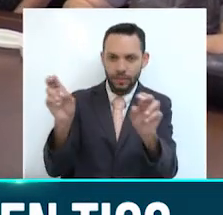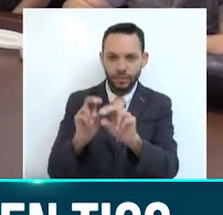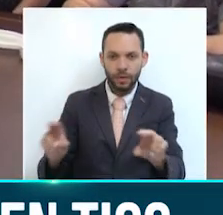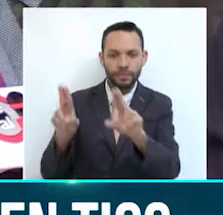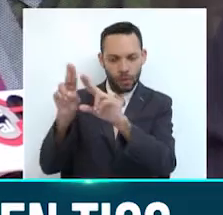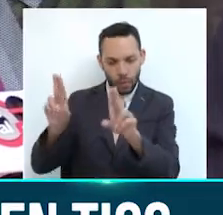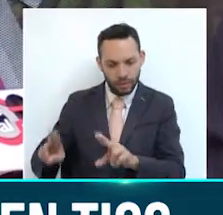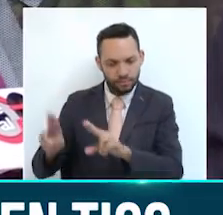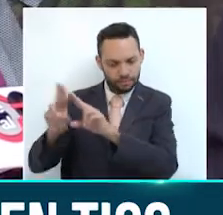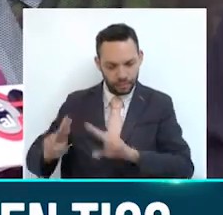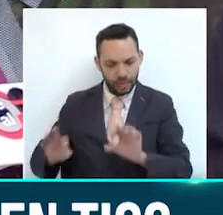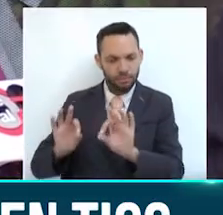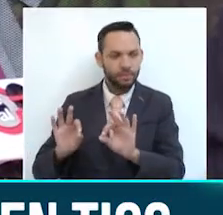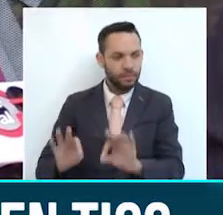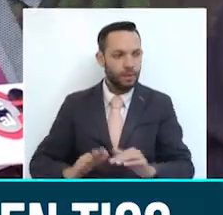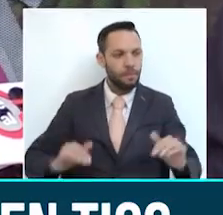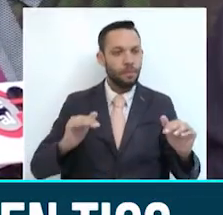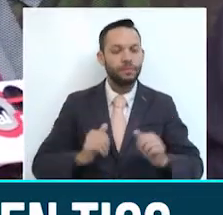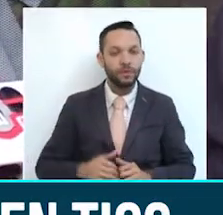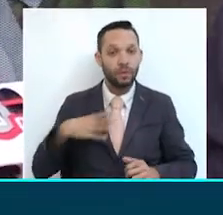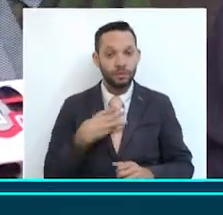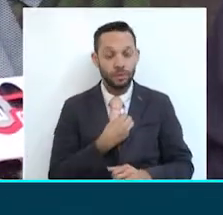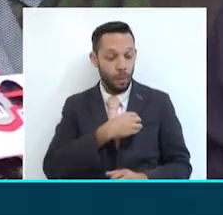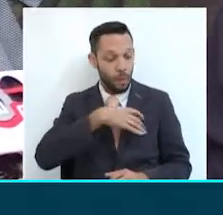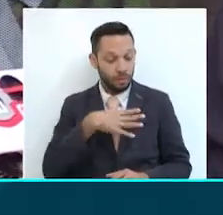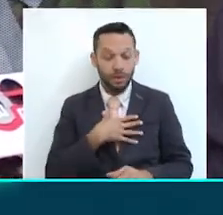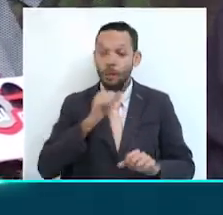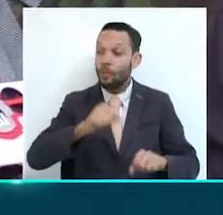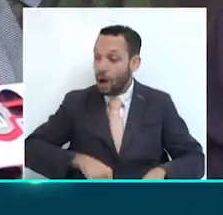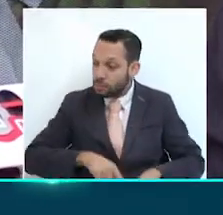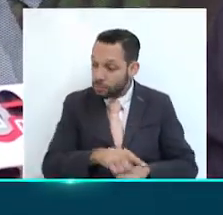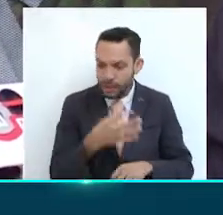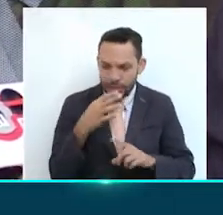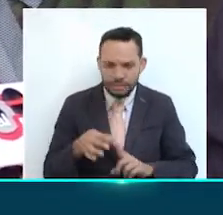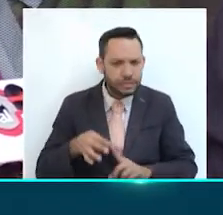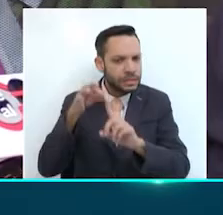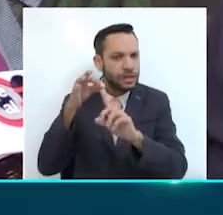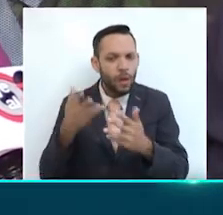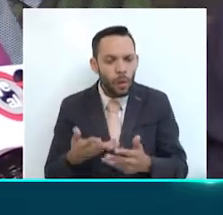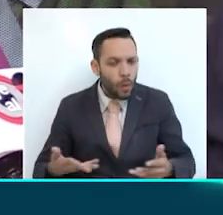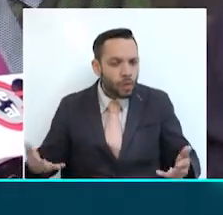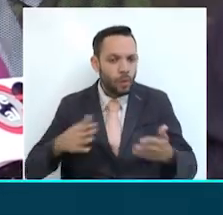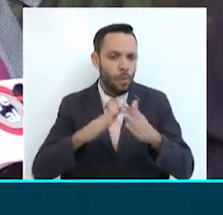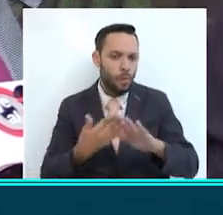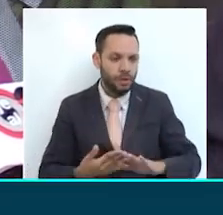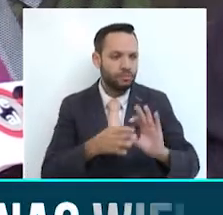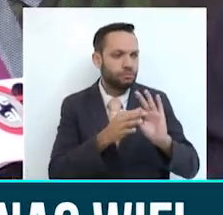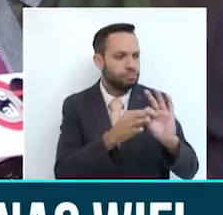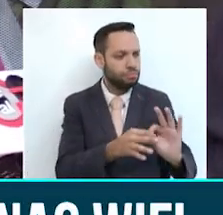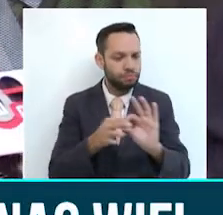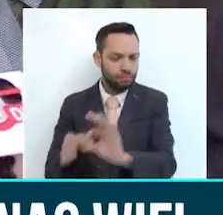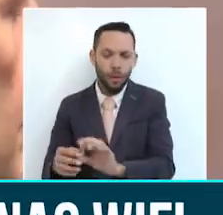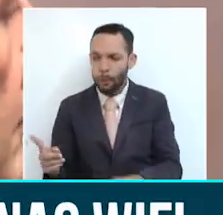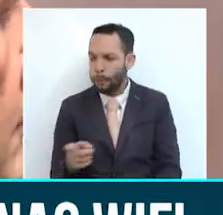apartadas. De alto realce, especialmente para toda la comunidad en general,